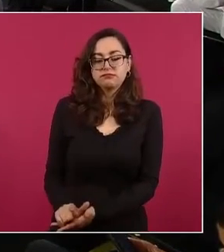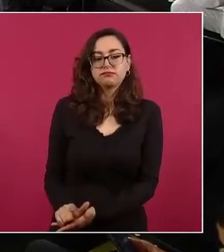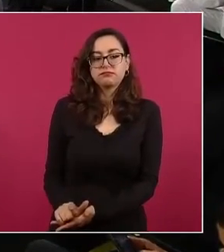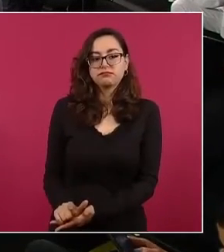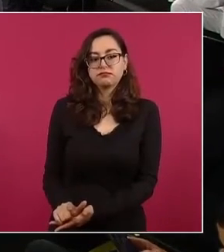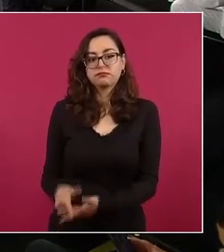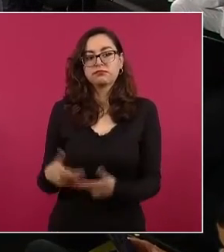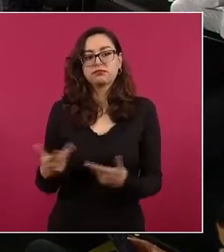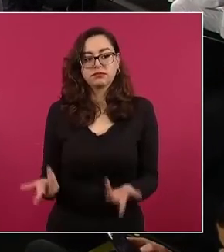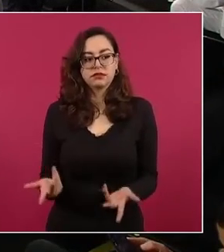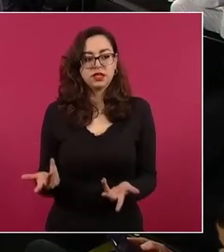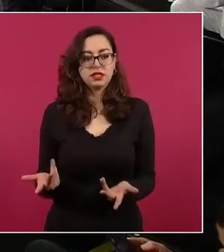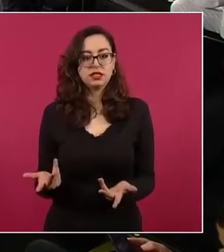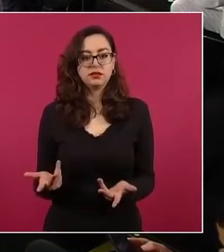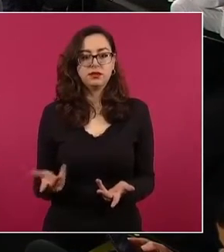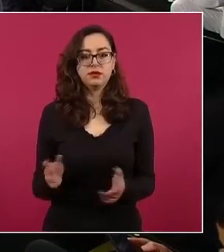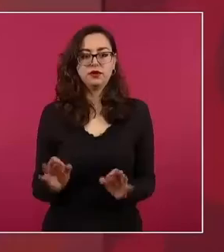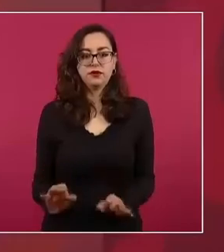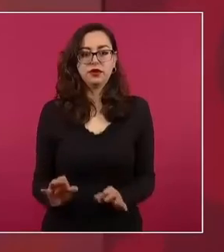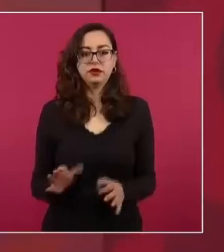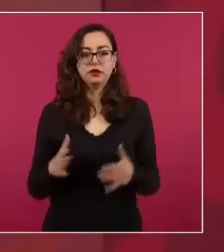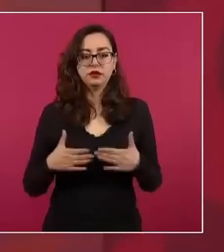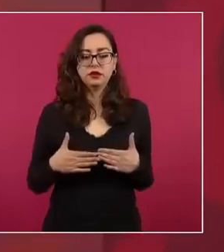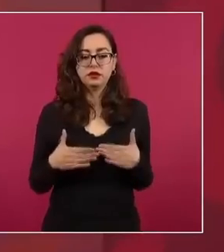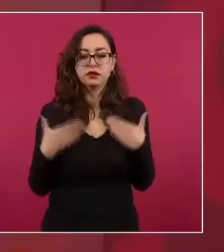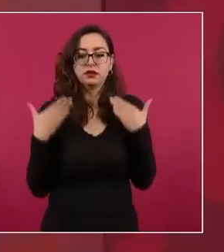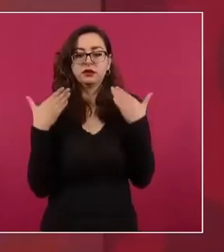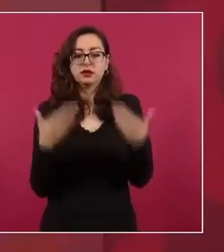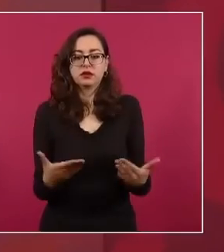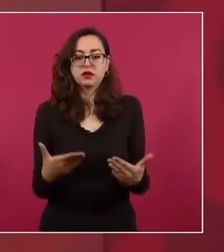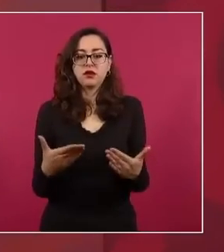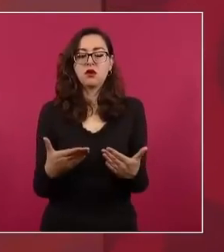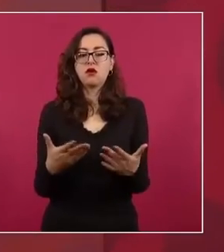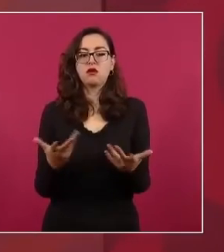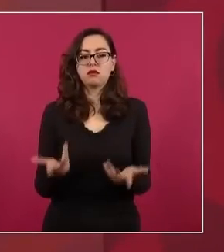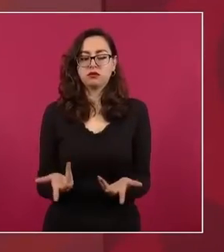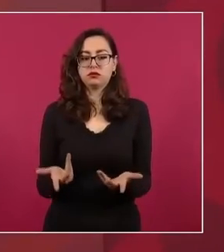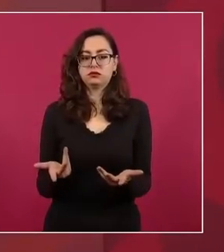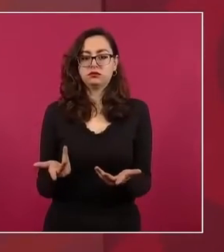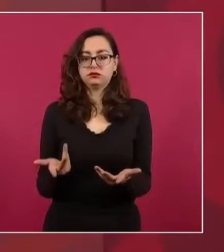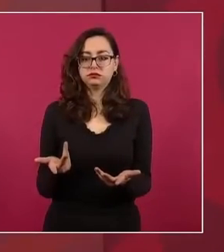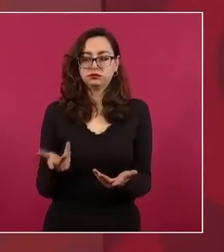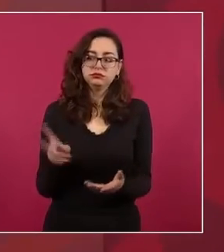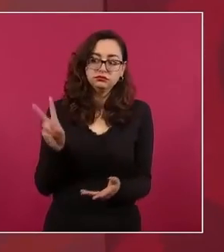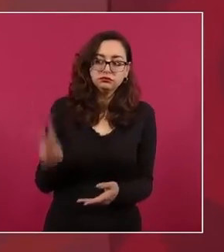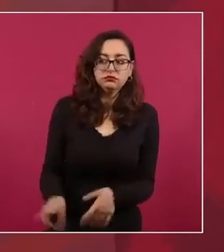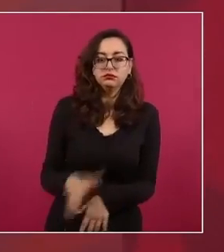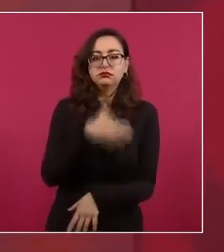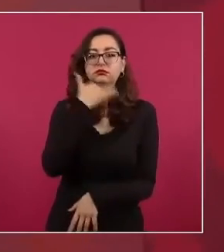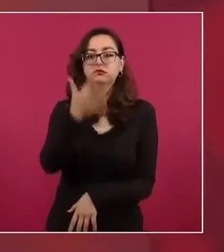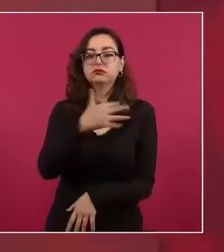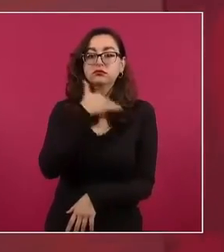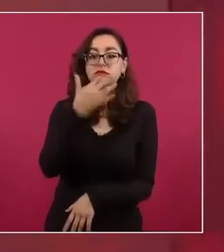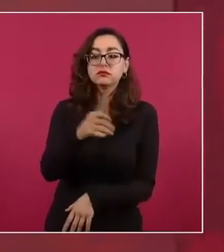Cuando tengamos confianza plena en que no va a haber corrupción